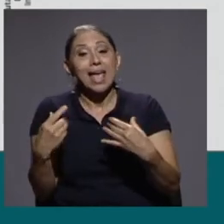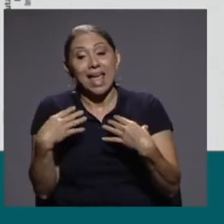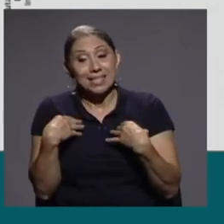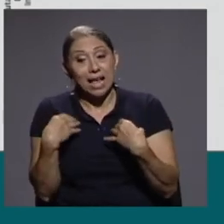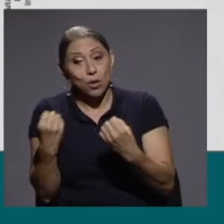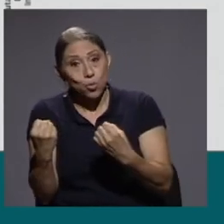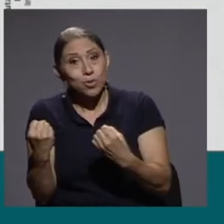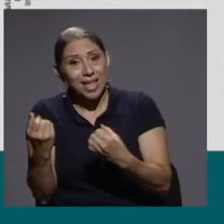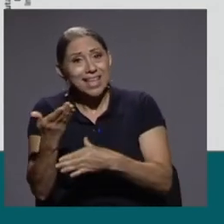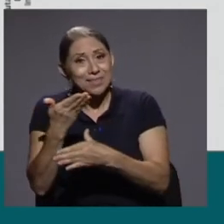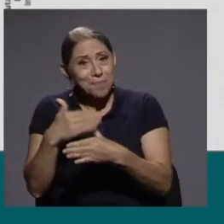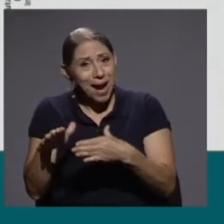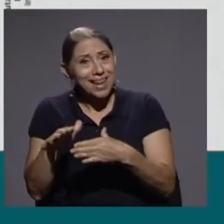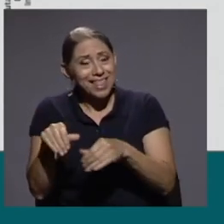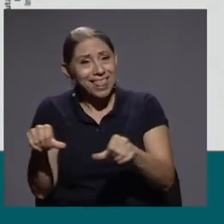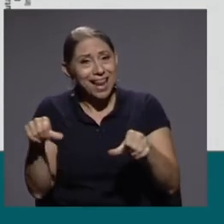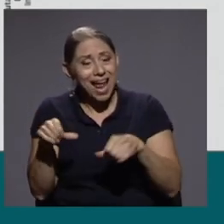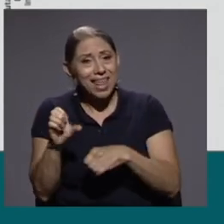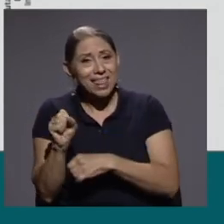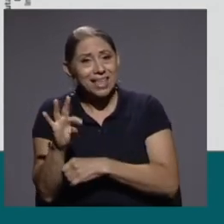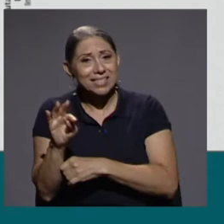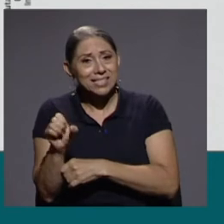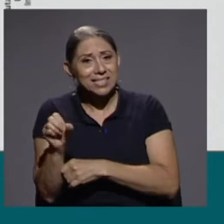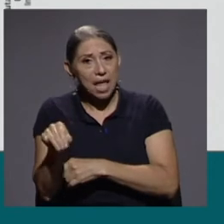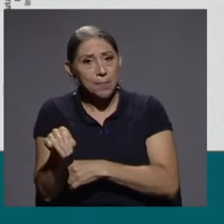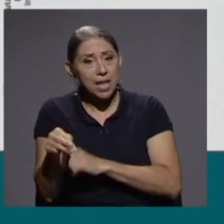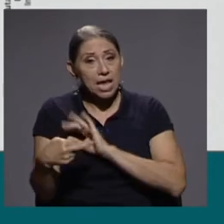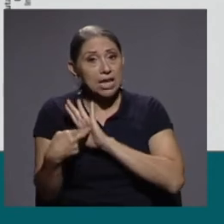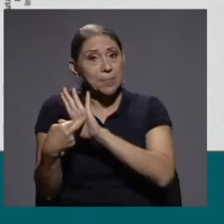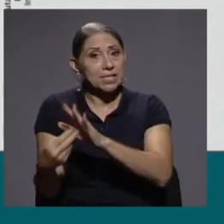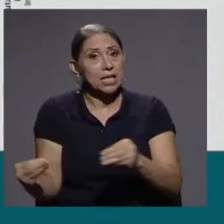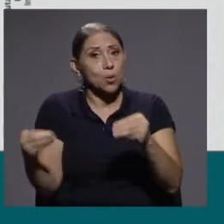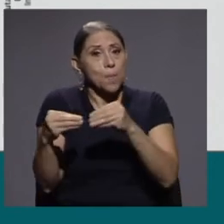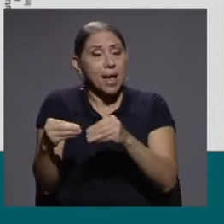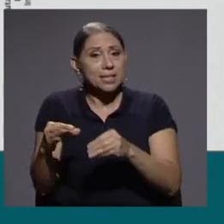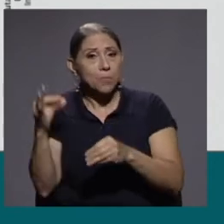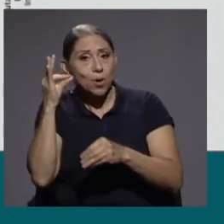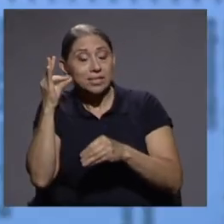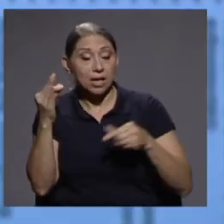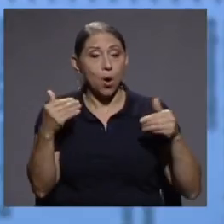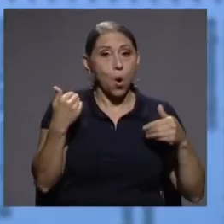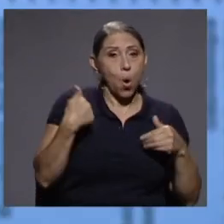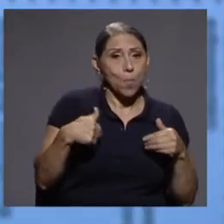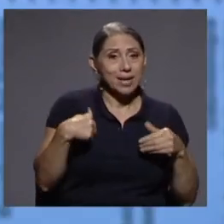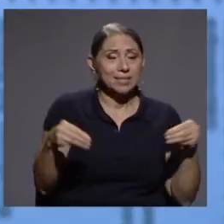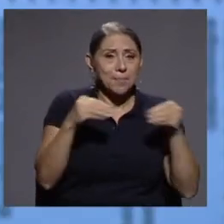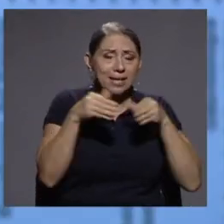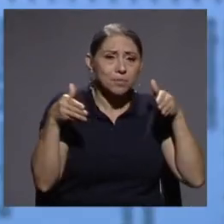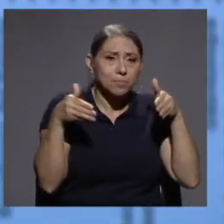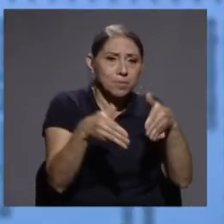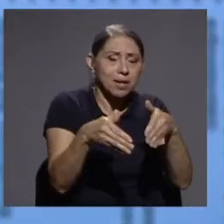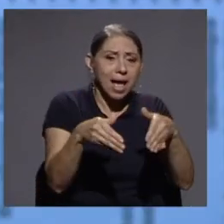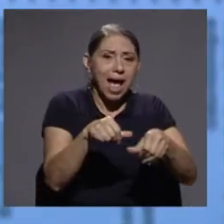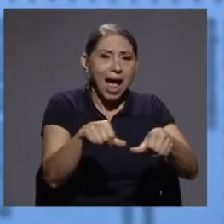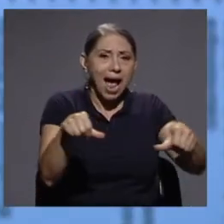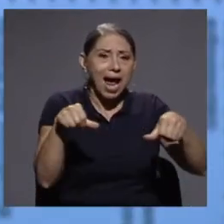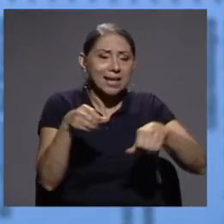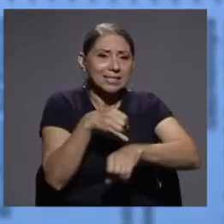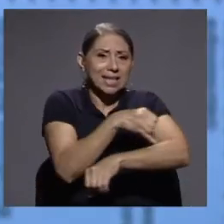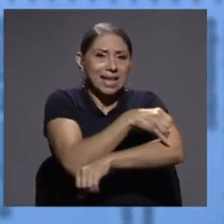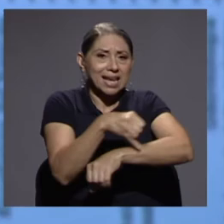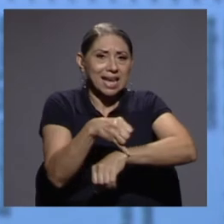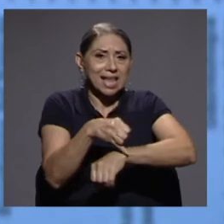donde ellas tienen mayor representación y los hombres están más en las áreas de ingeniería. Esta segmentación después tiene